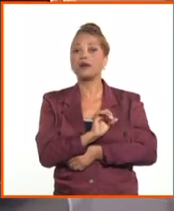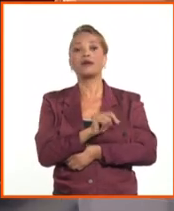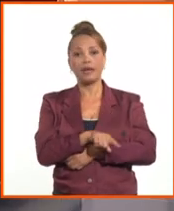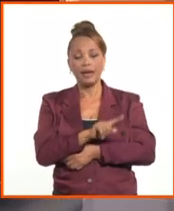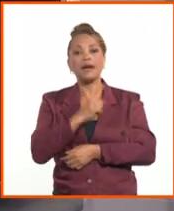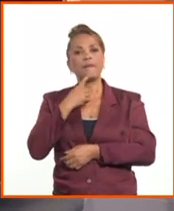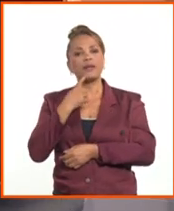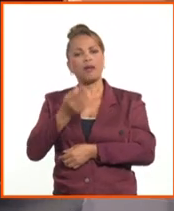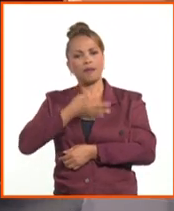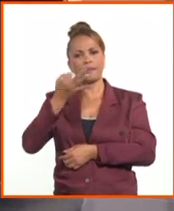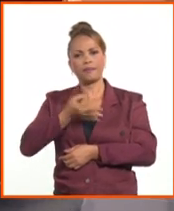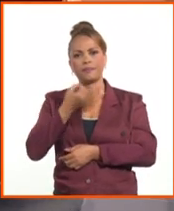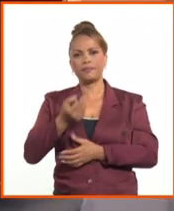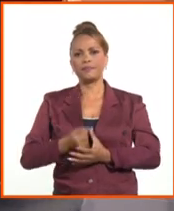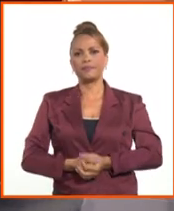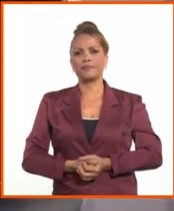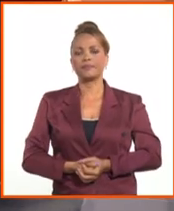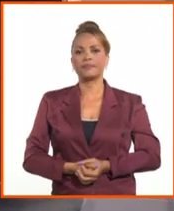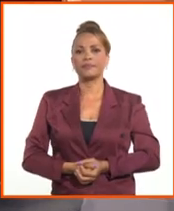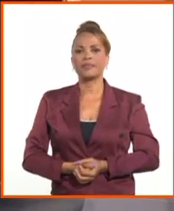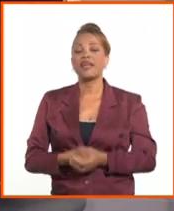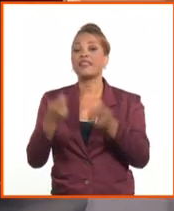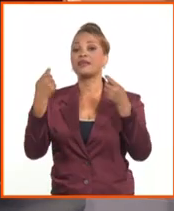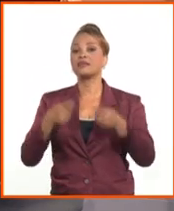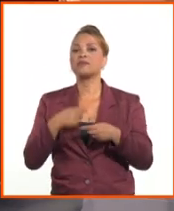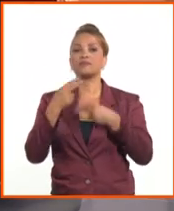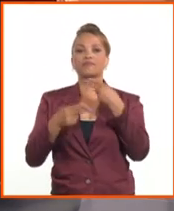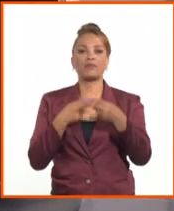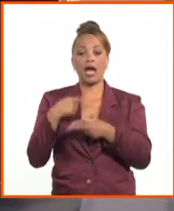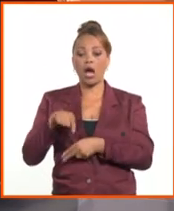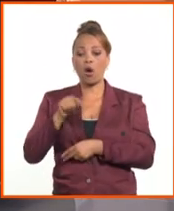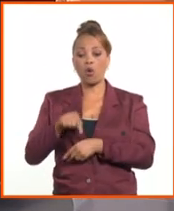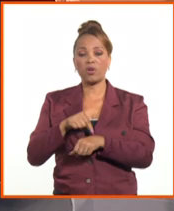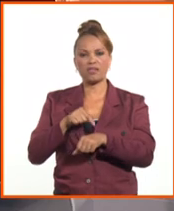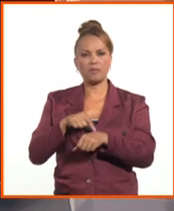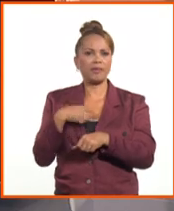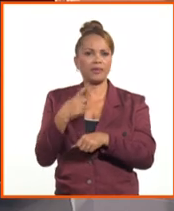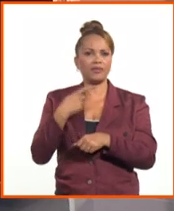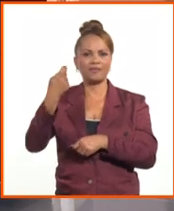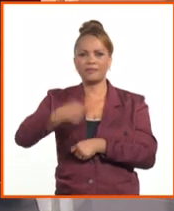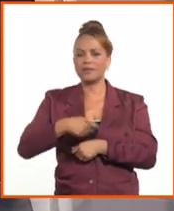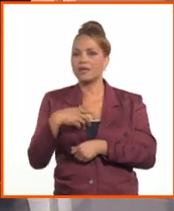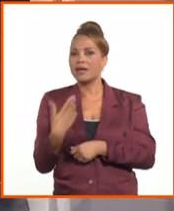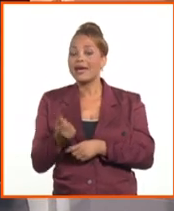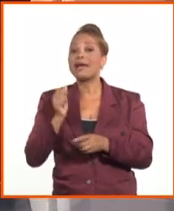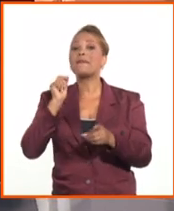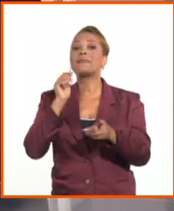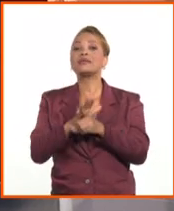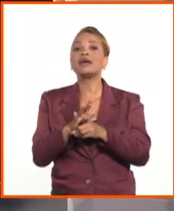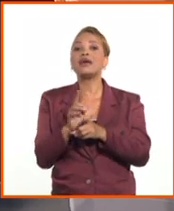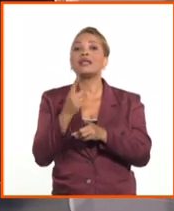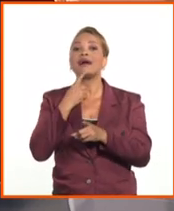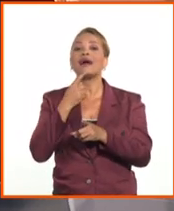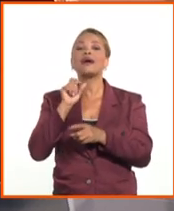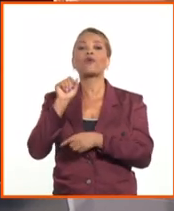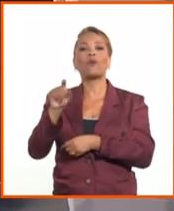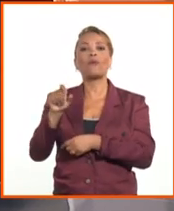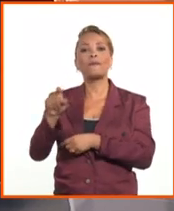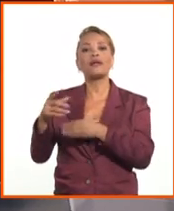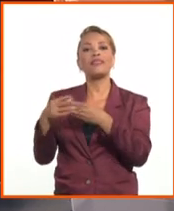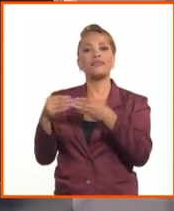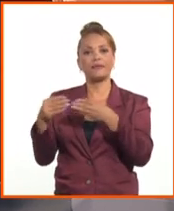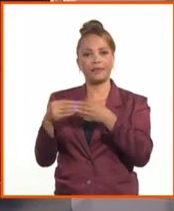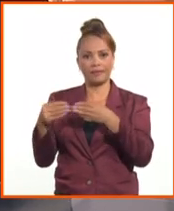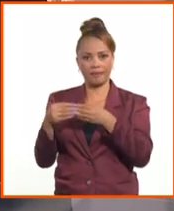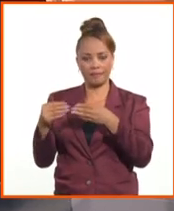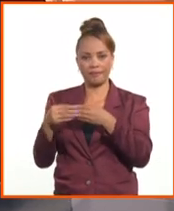ahora vamos a explicarlo, pero la decisión que estamos tomando en este momento es iniciar un primer paso que está asociado a